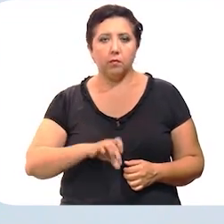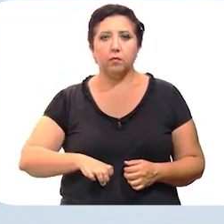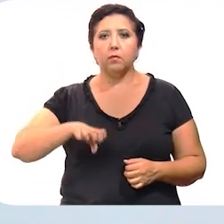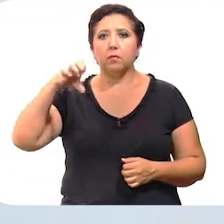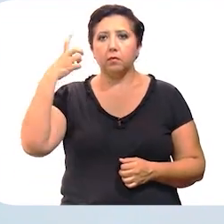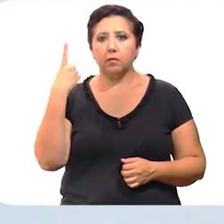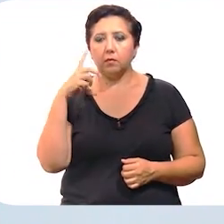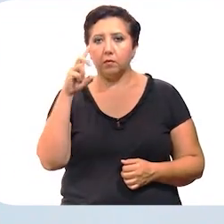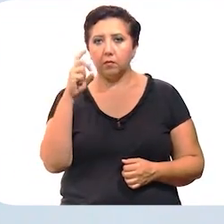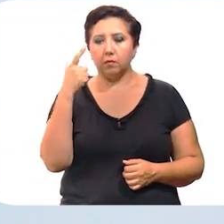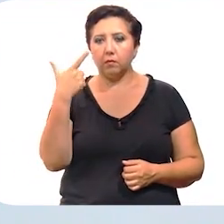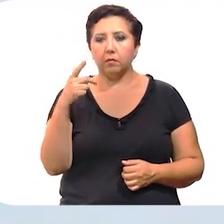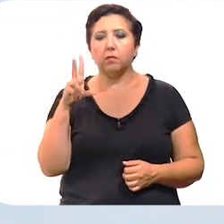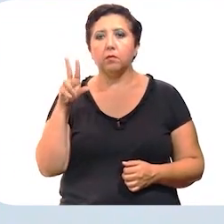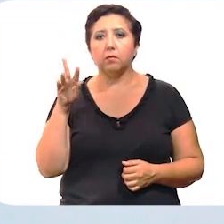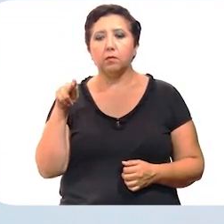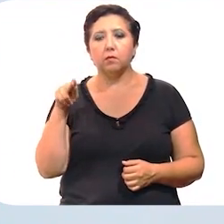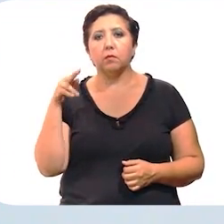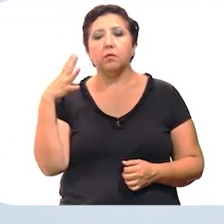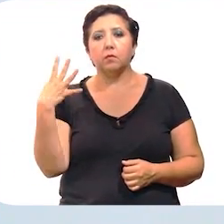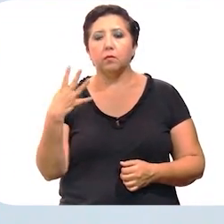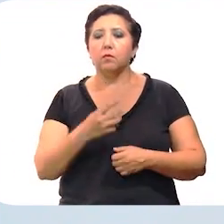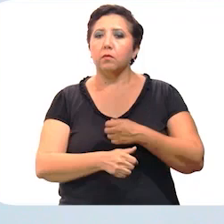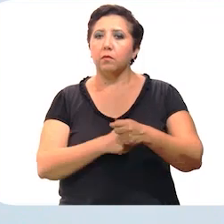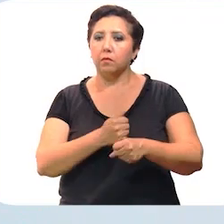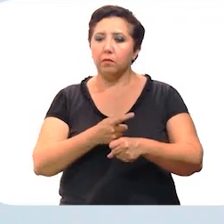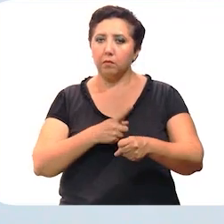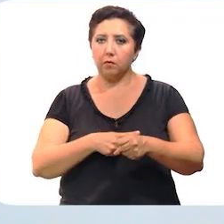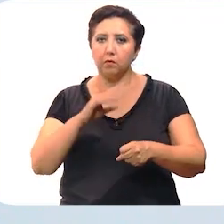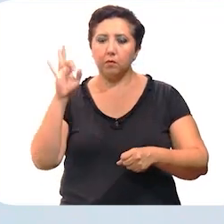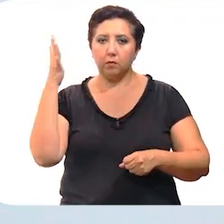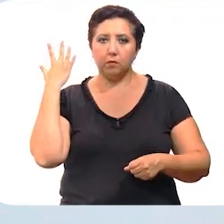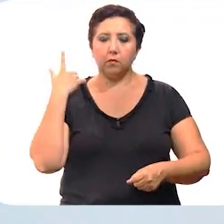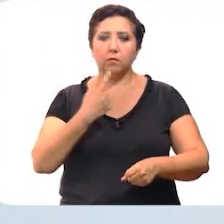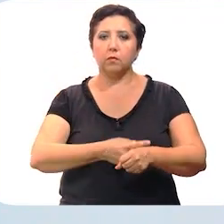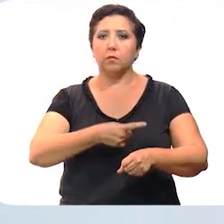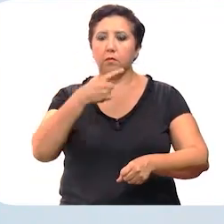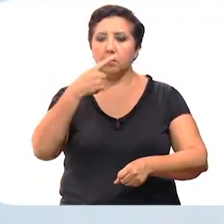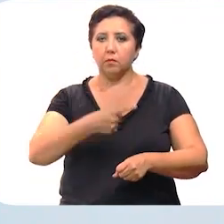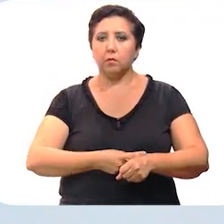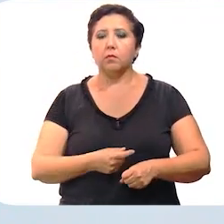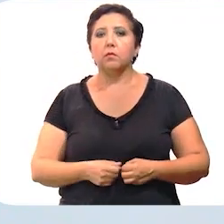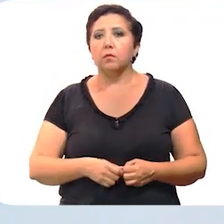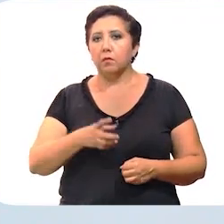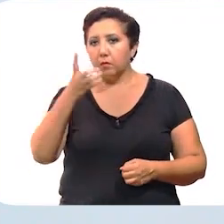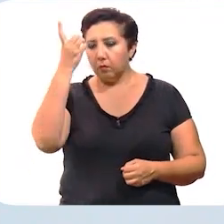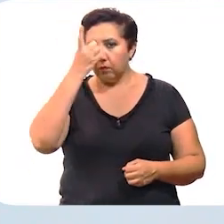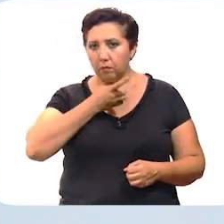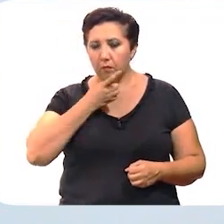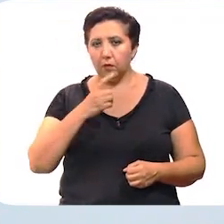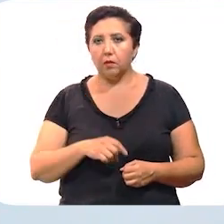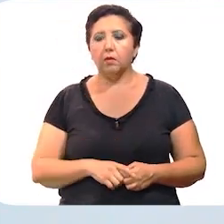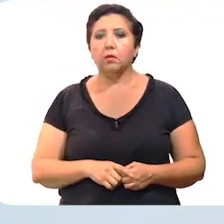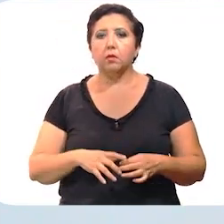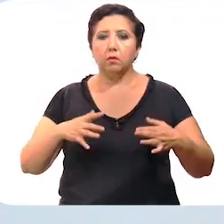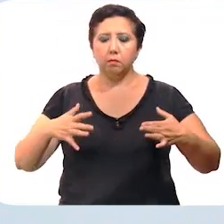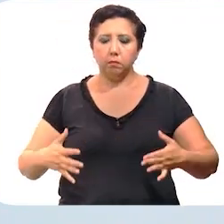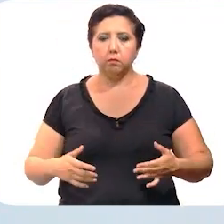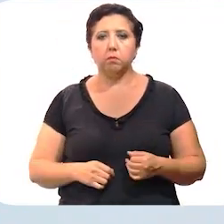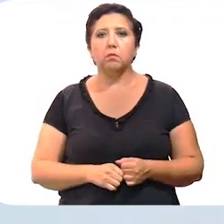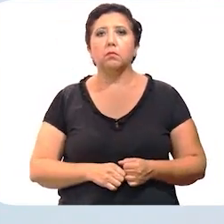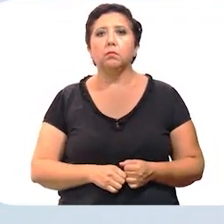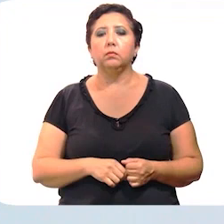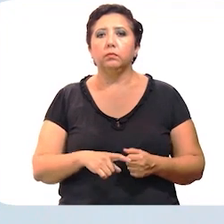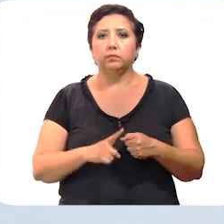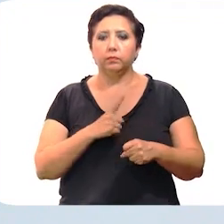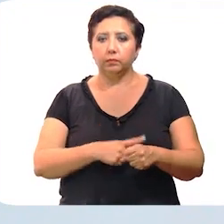de un rango de edad de 37 a 84 años. Sus principales enfermedades fueron hipertensión arterial sistémica, diabetes mellitus, obesidad